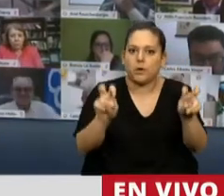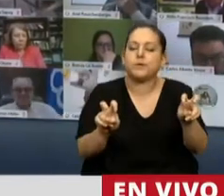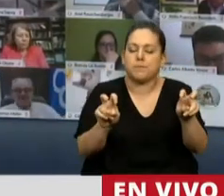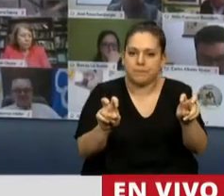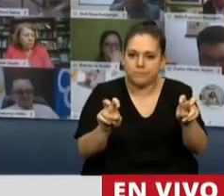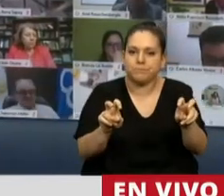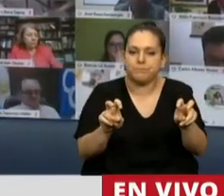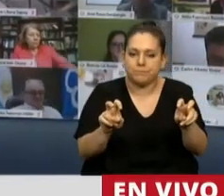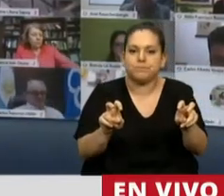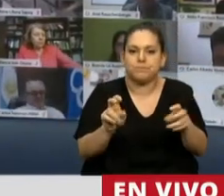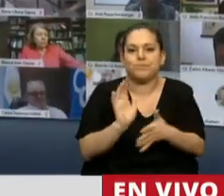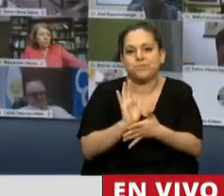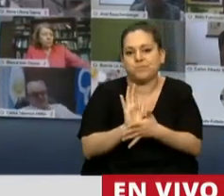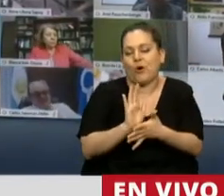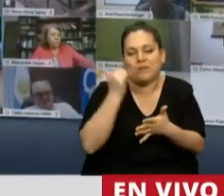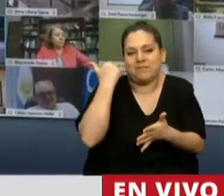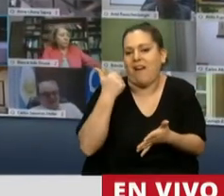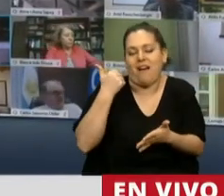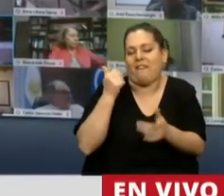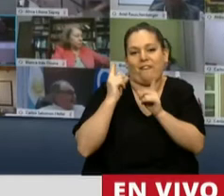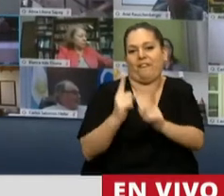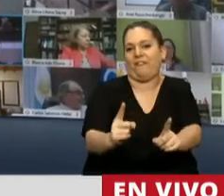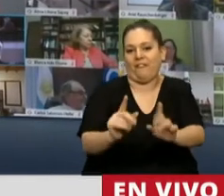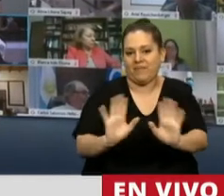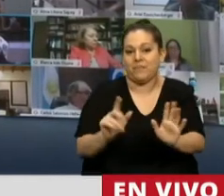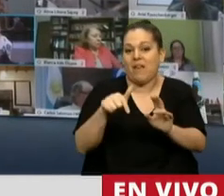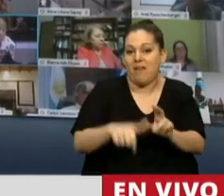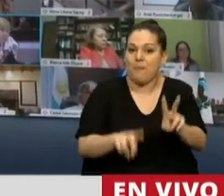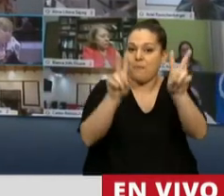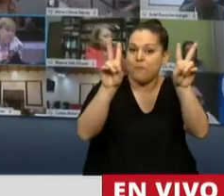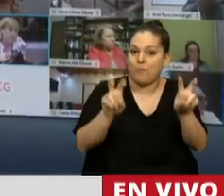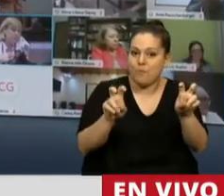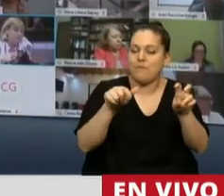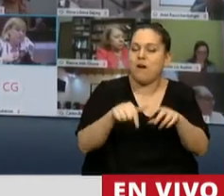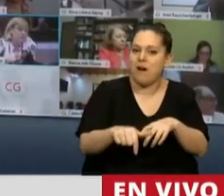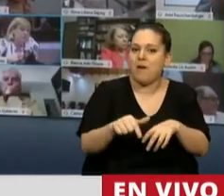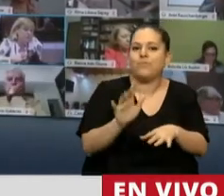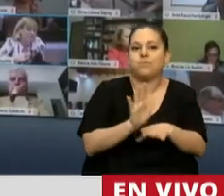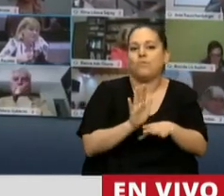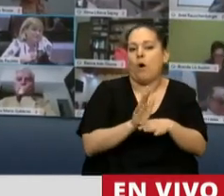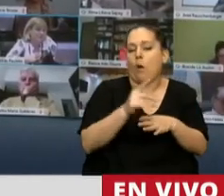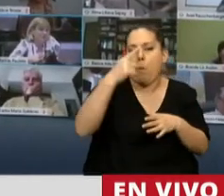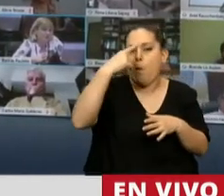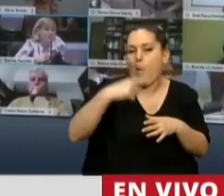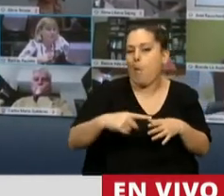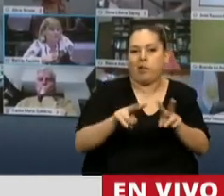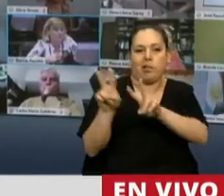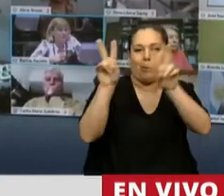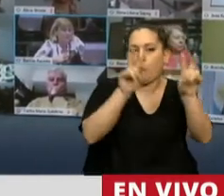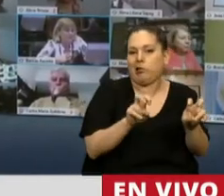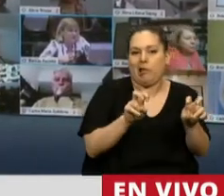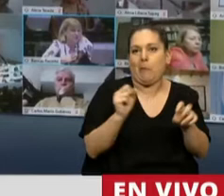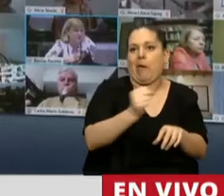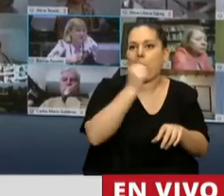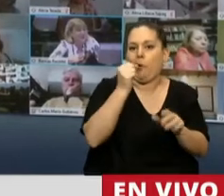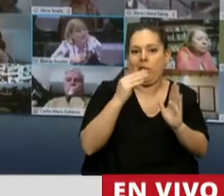llegaron para quedarse. Por el momento son temas de última numeración en la agenda del